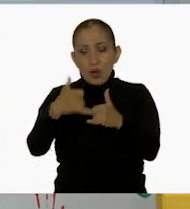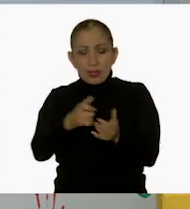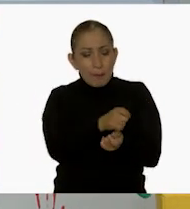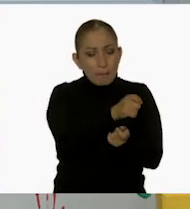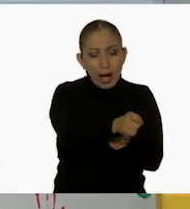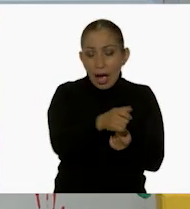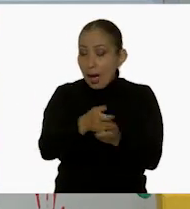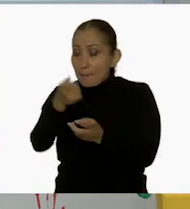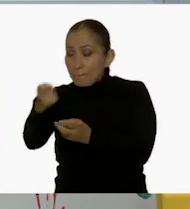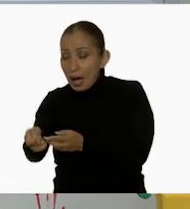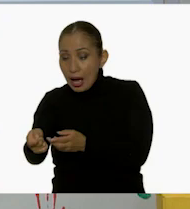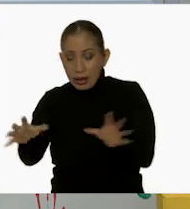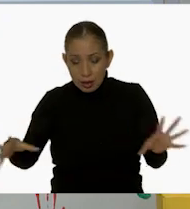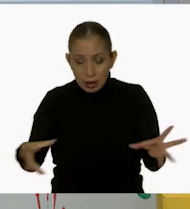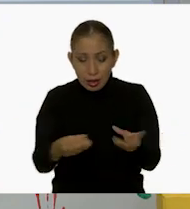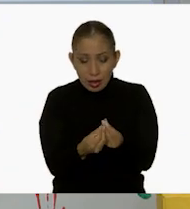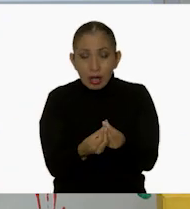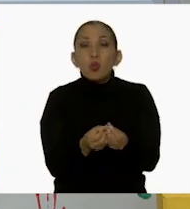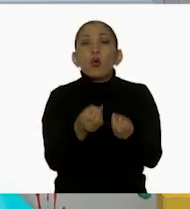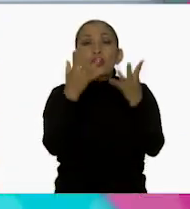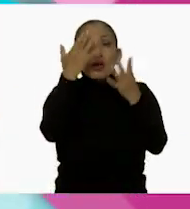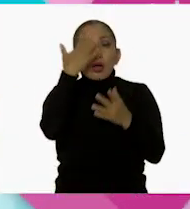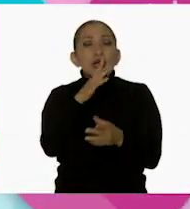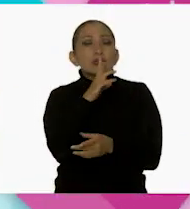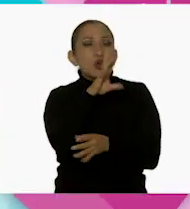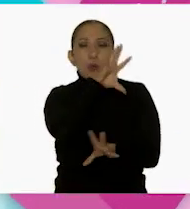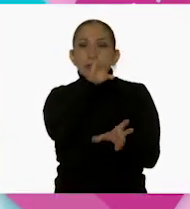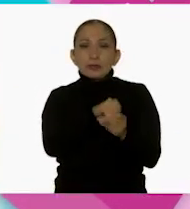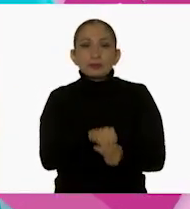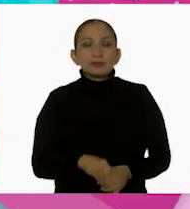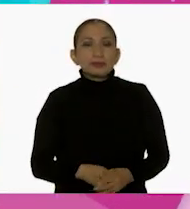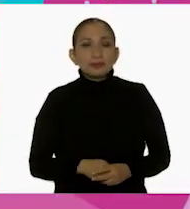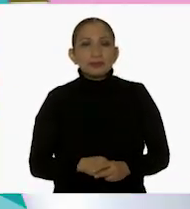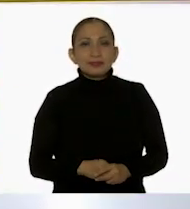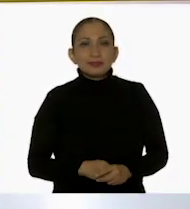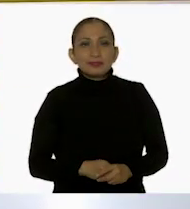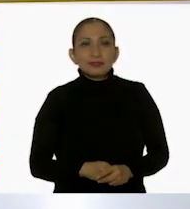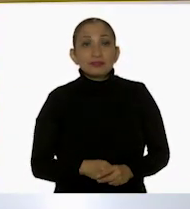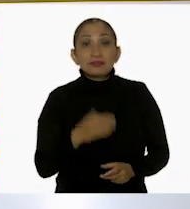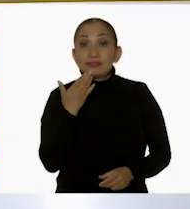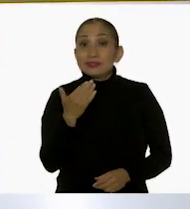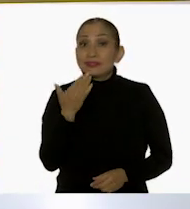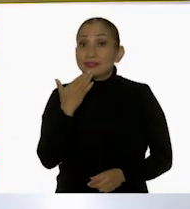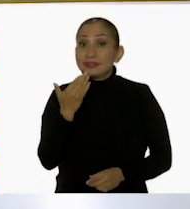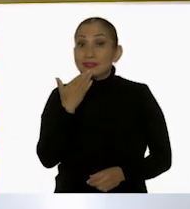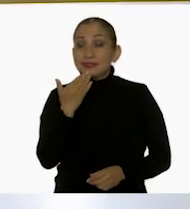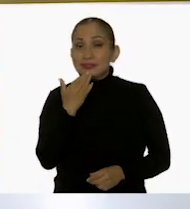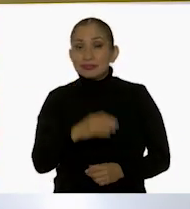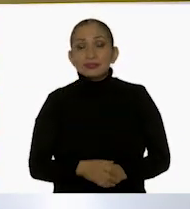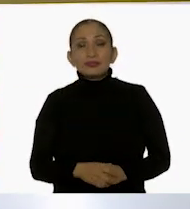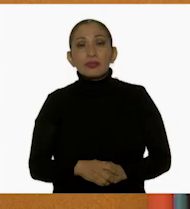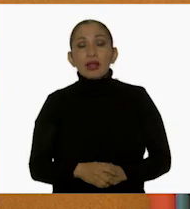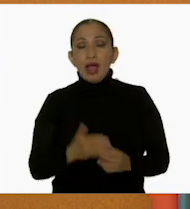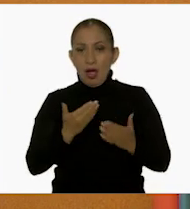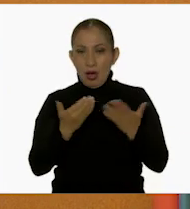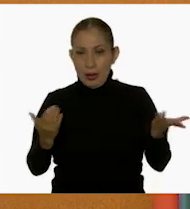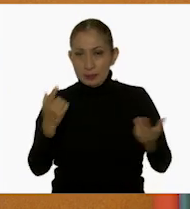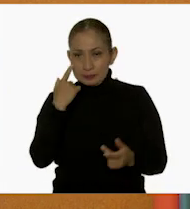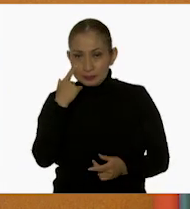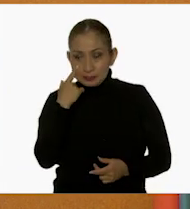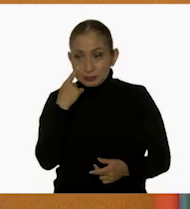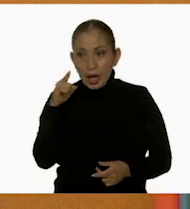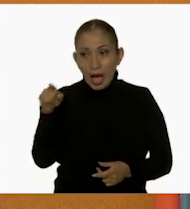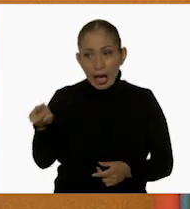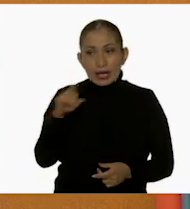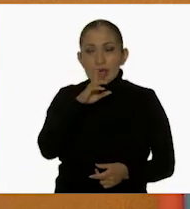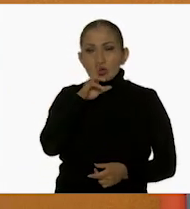billete, y al final contar para saber cuánto se va a pagar. Ajá. Excelente. Muy bien. Ahora, ahí